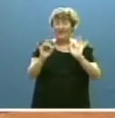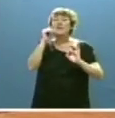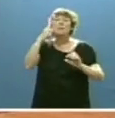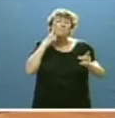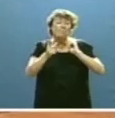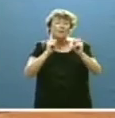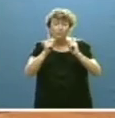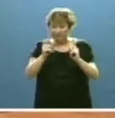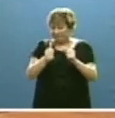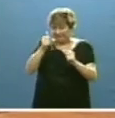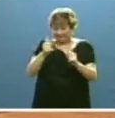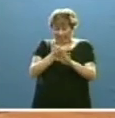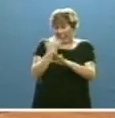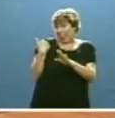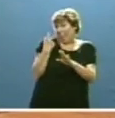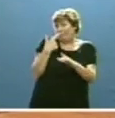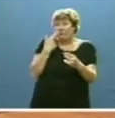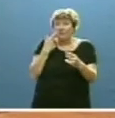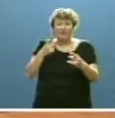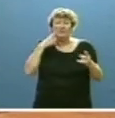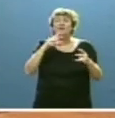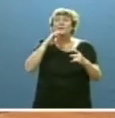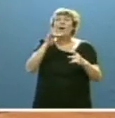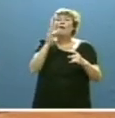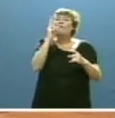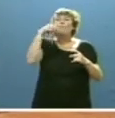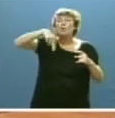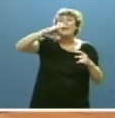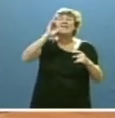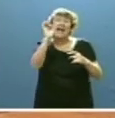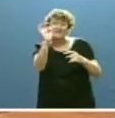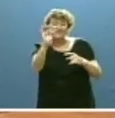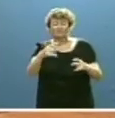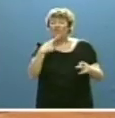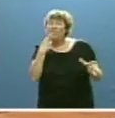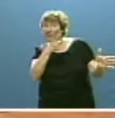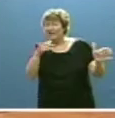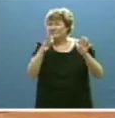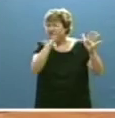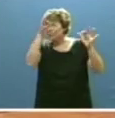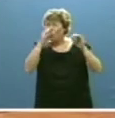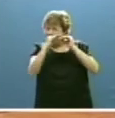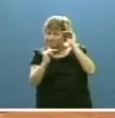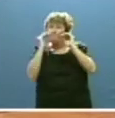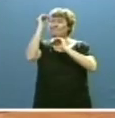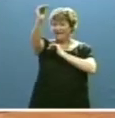las previsiones más recientes, como por ejemplo las de Funcas, apuntan incluso un crecimiento mayor.